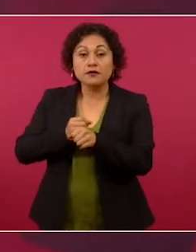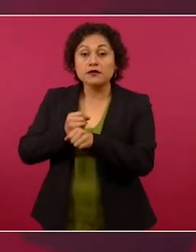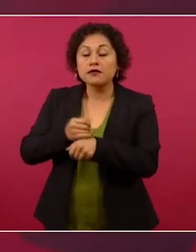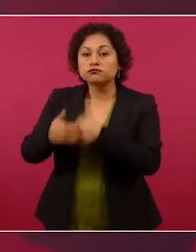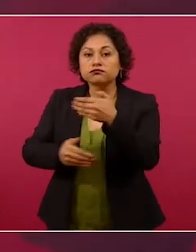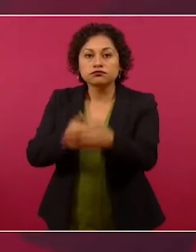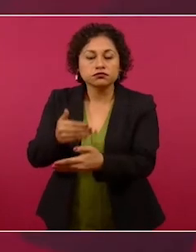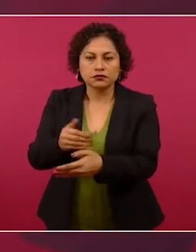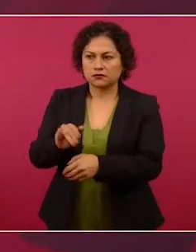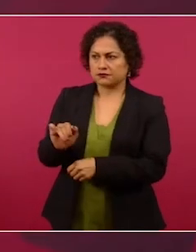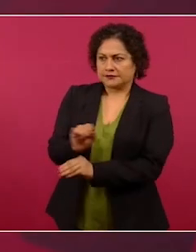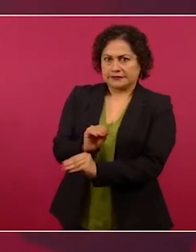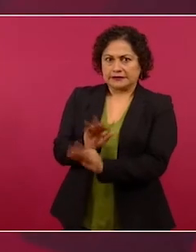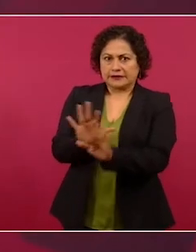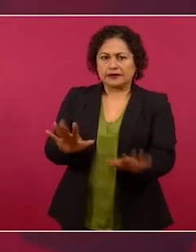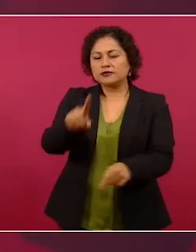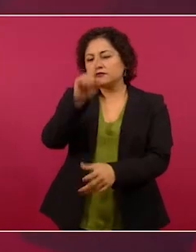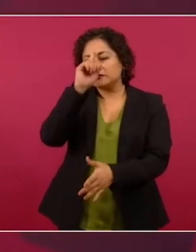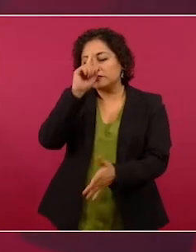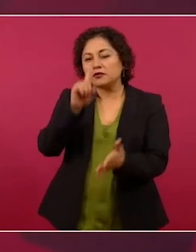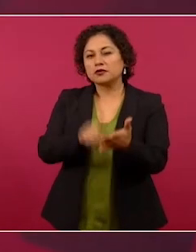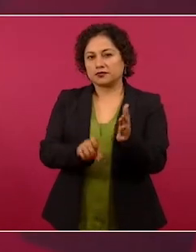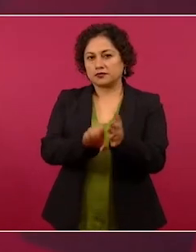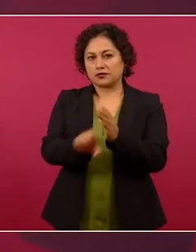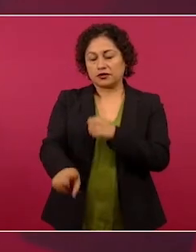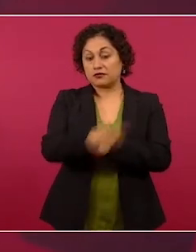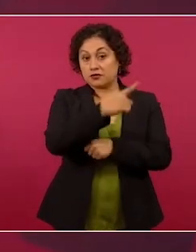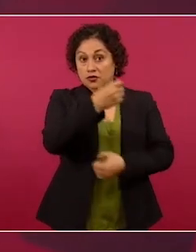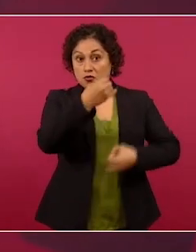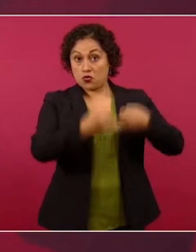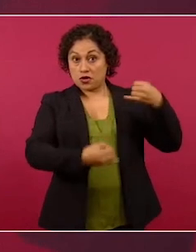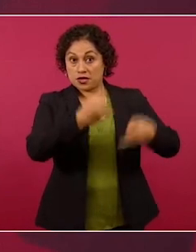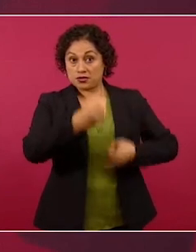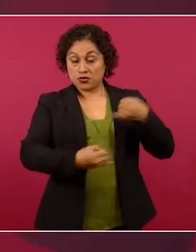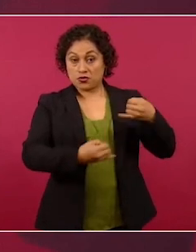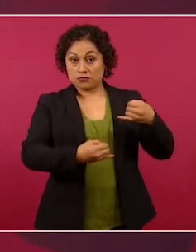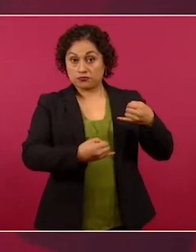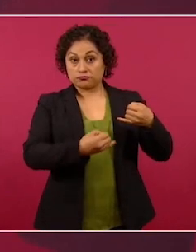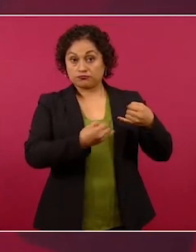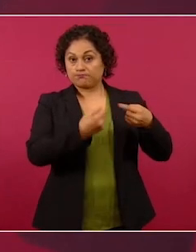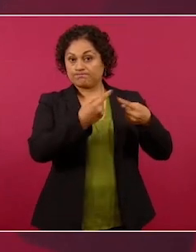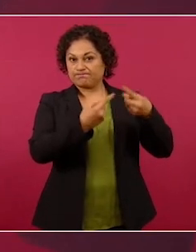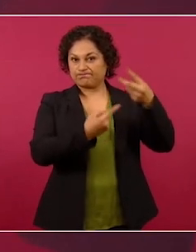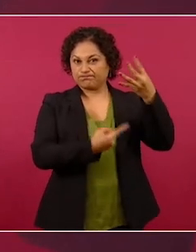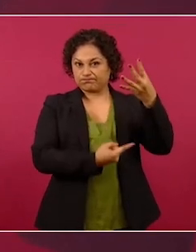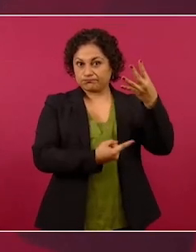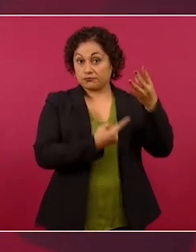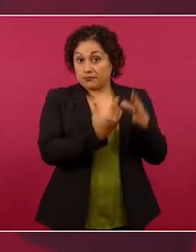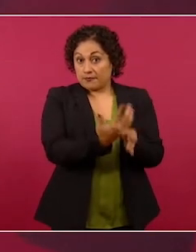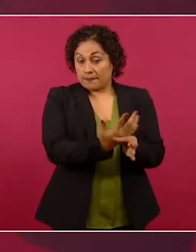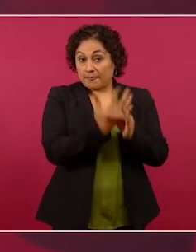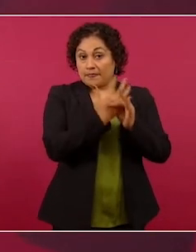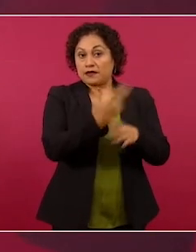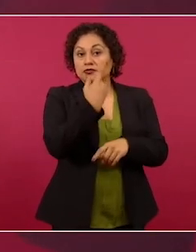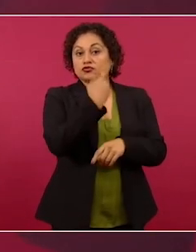Si sale en el juicio de que el señor sus